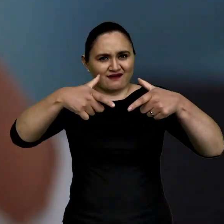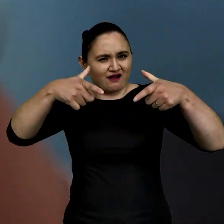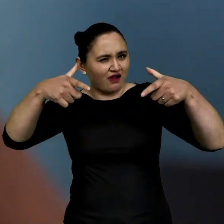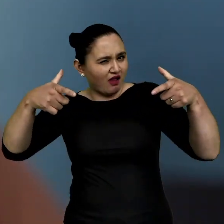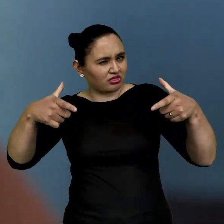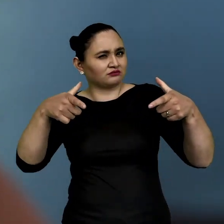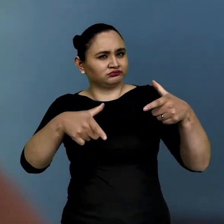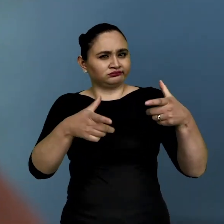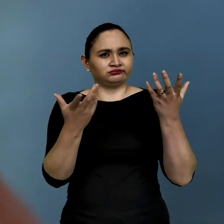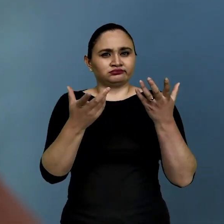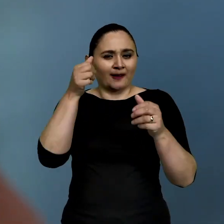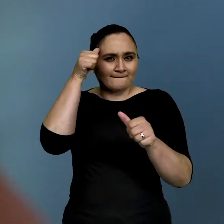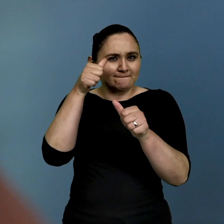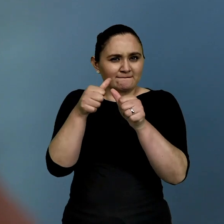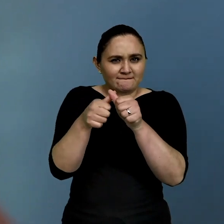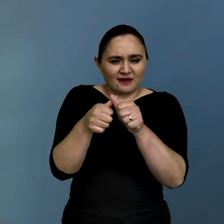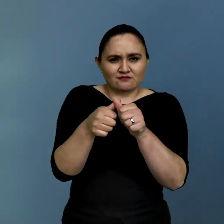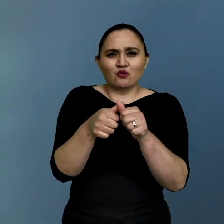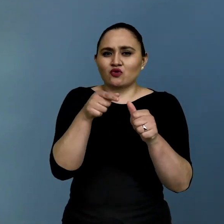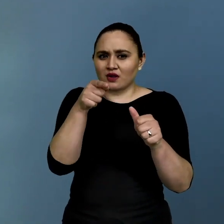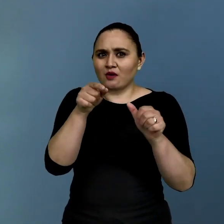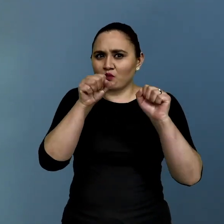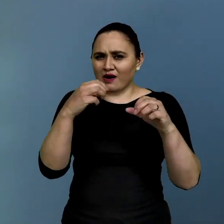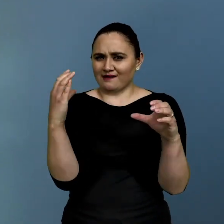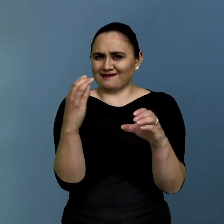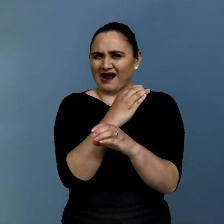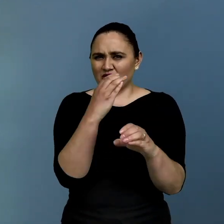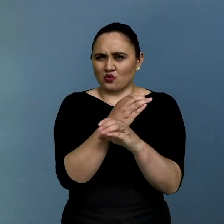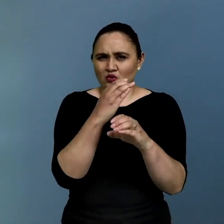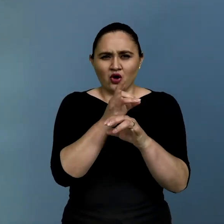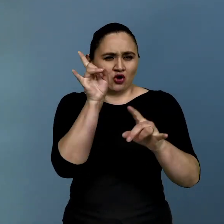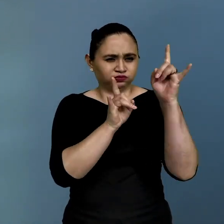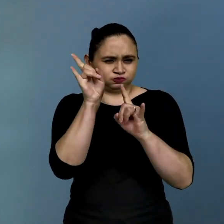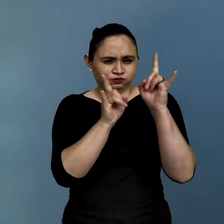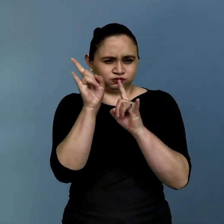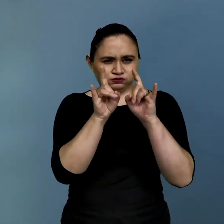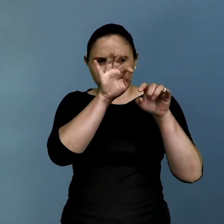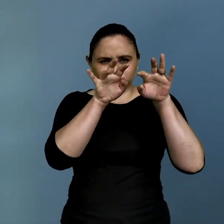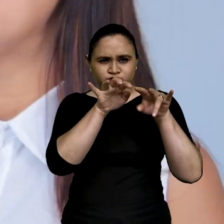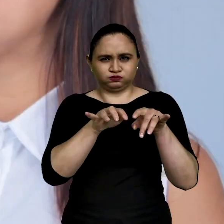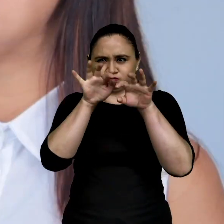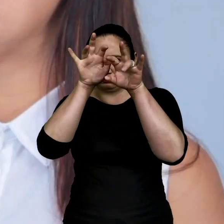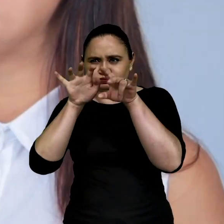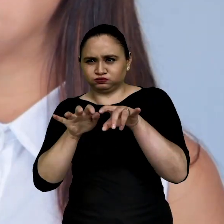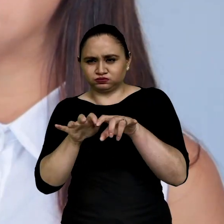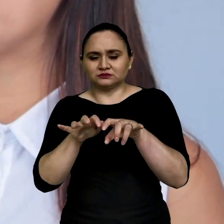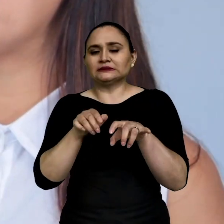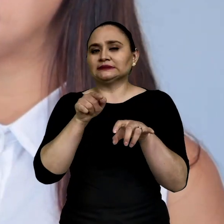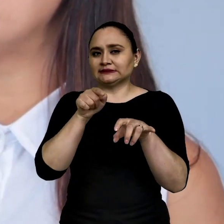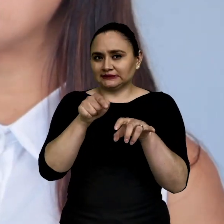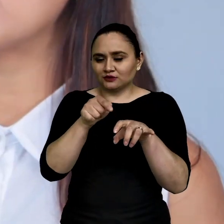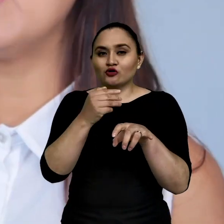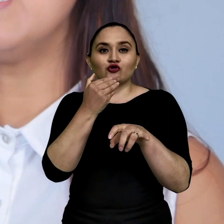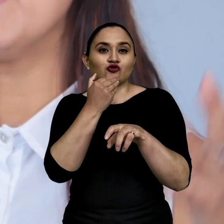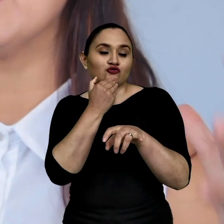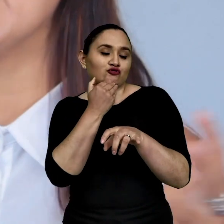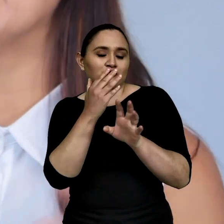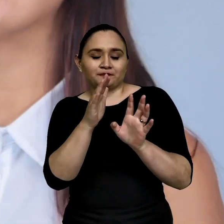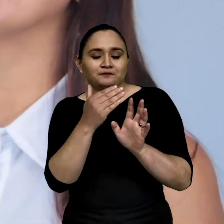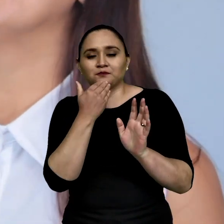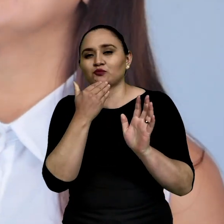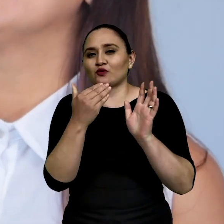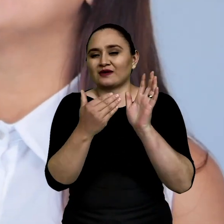supercomputadoras, que tienen una gran capacidad de cálculo, que son